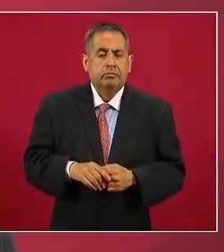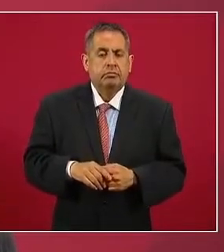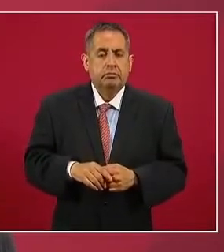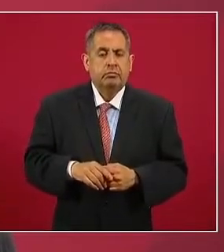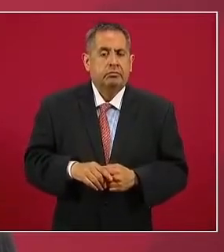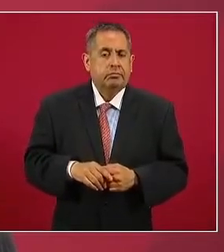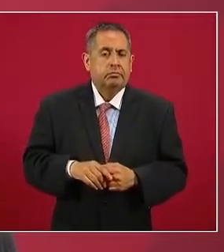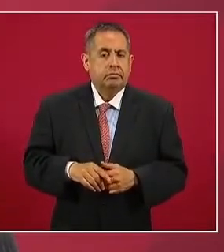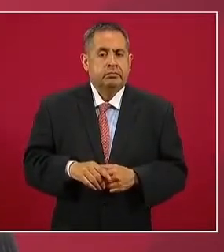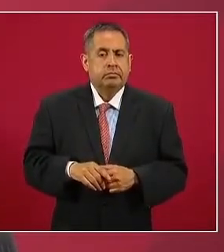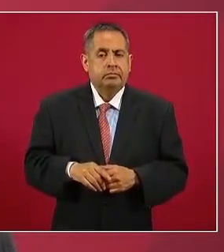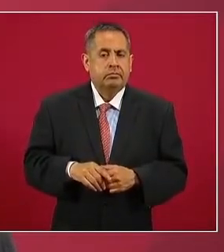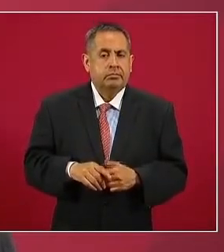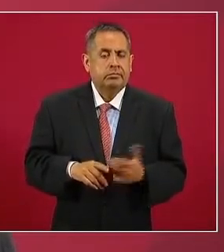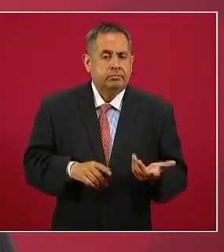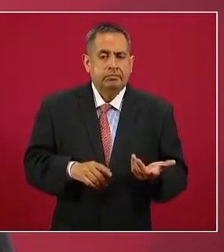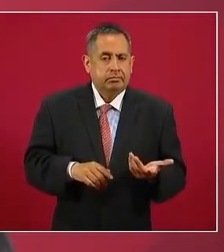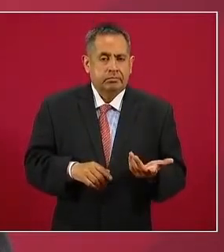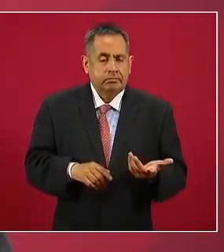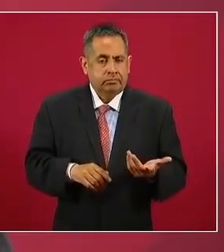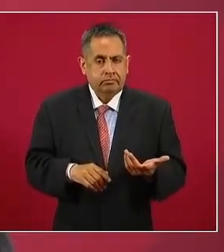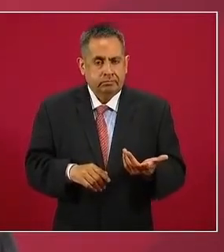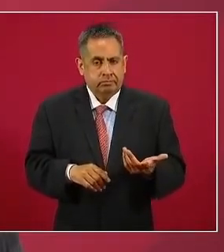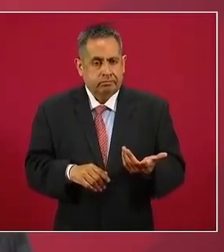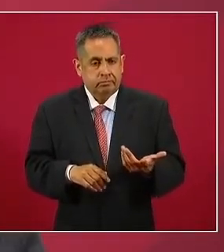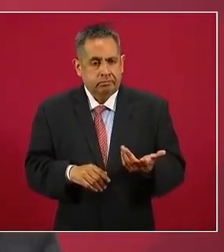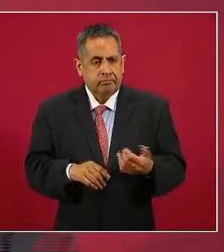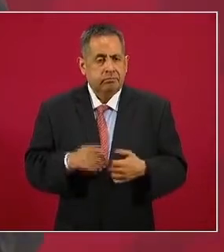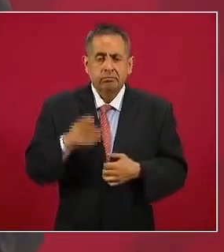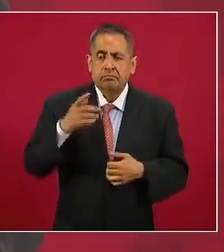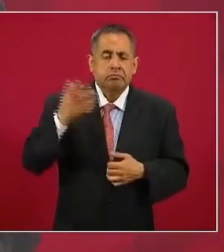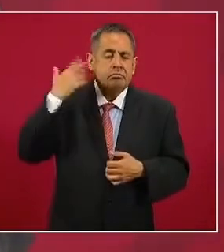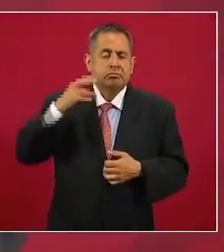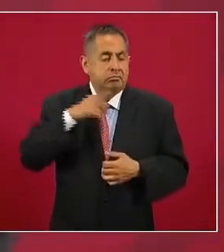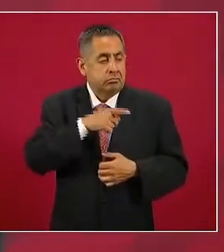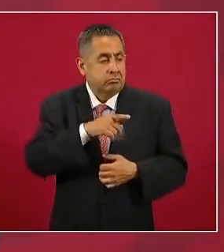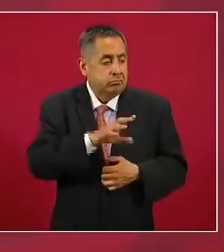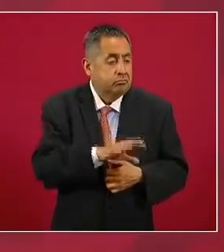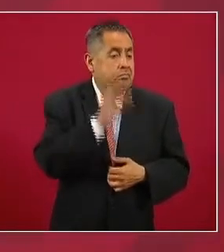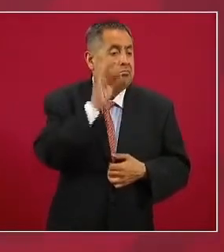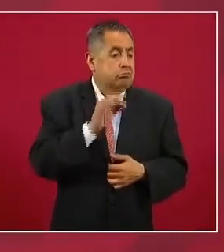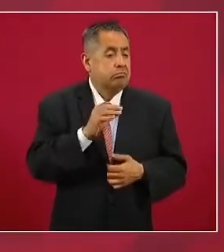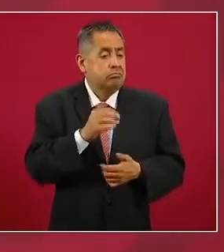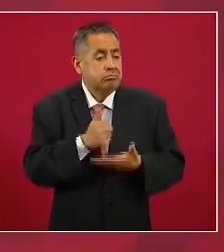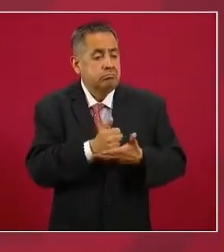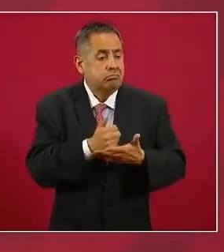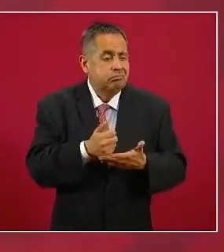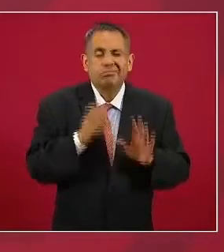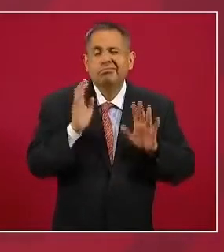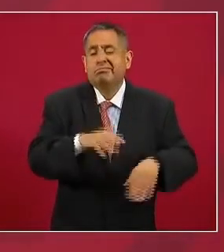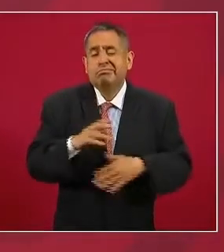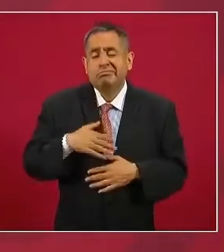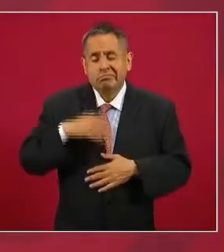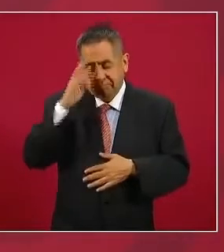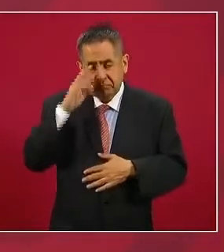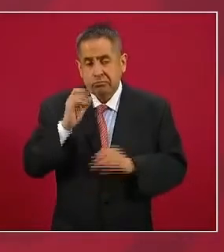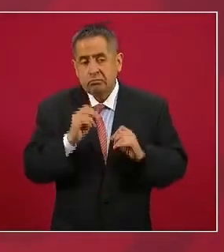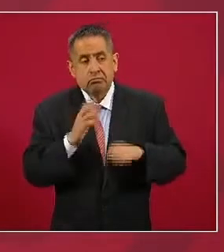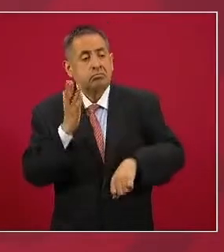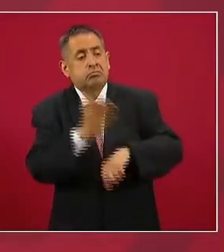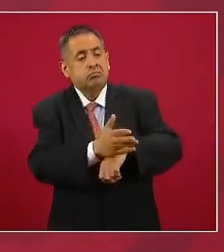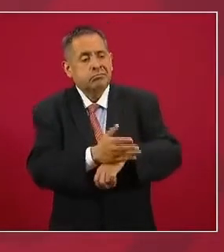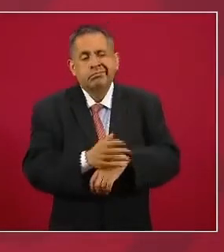el que se encontrara desaparecidos el que se castigara